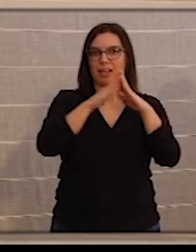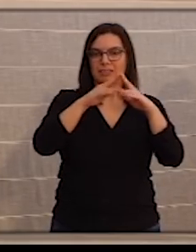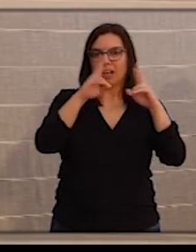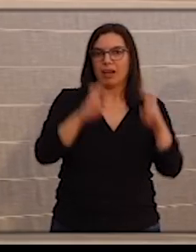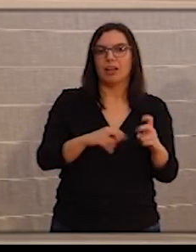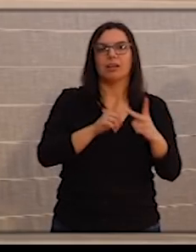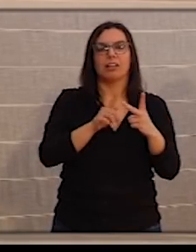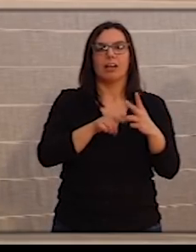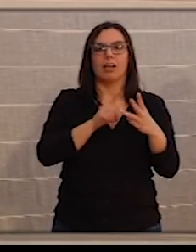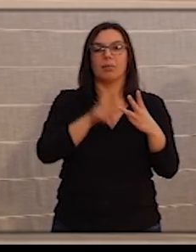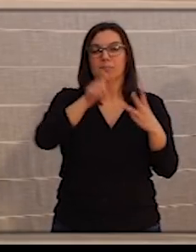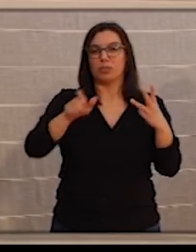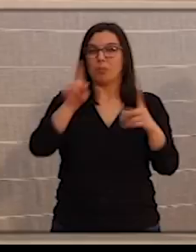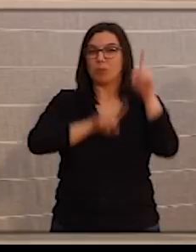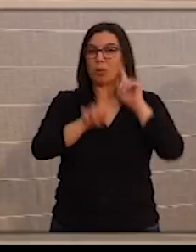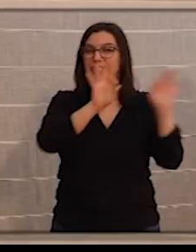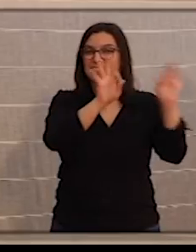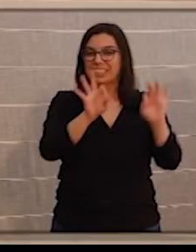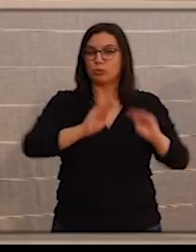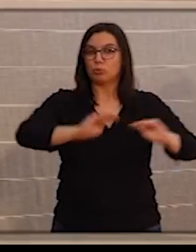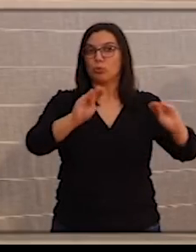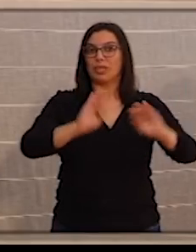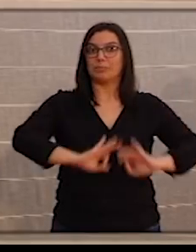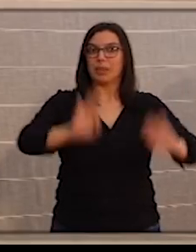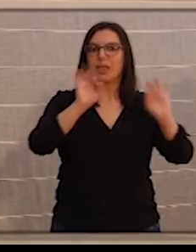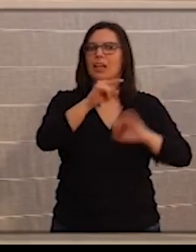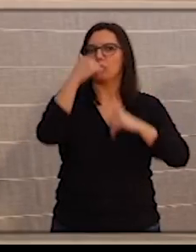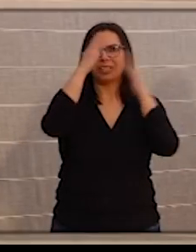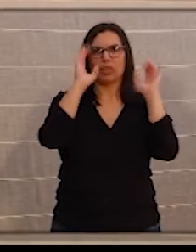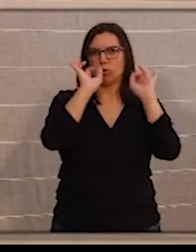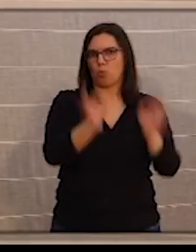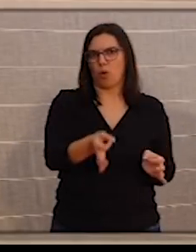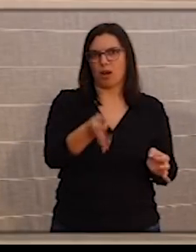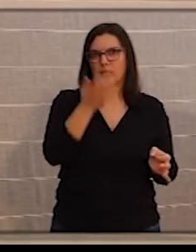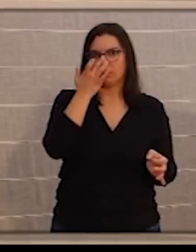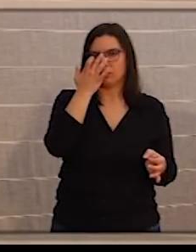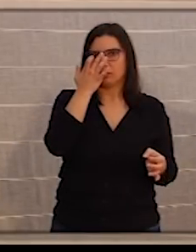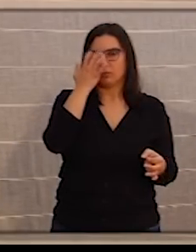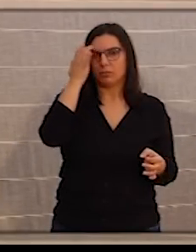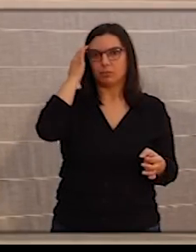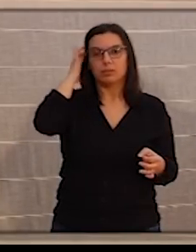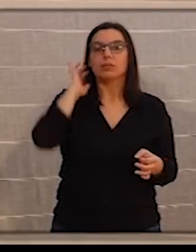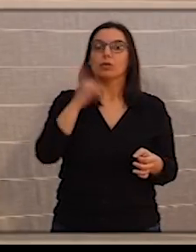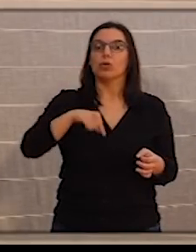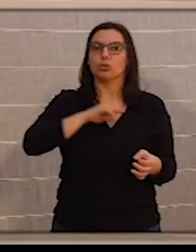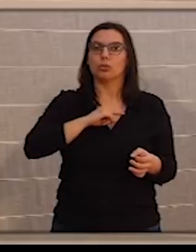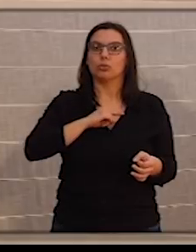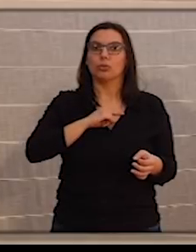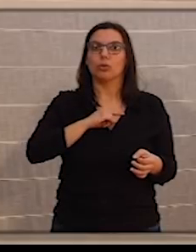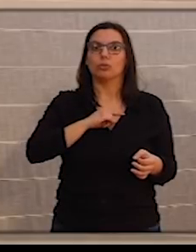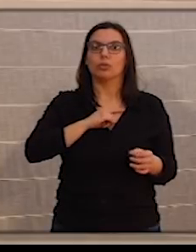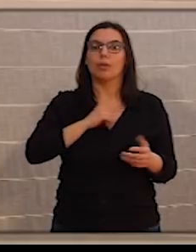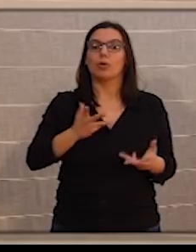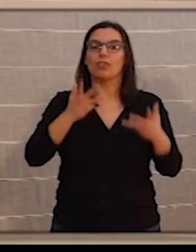determinados problemas van a seguir siendo atendidos de la misma manera, lo que sí que nosotros vamos a poner la consulta